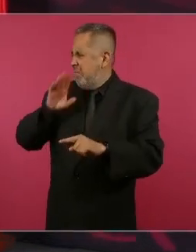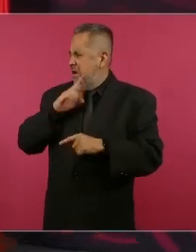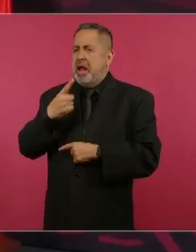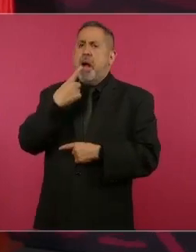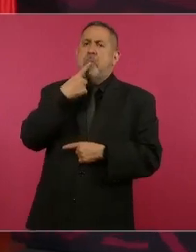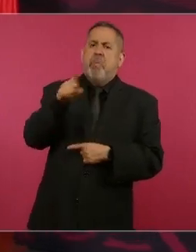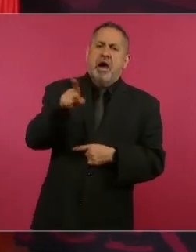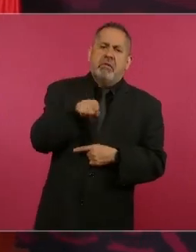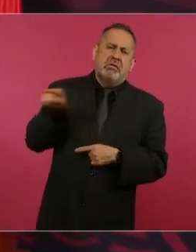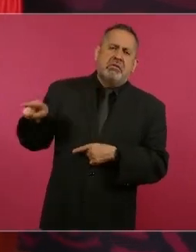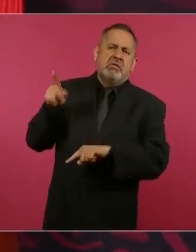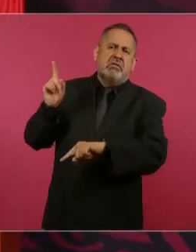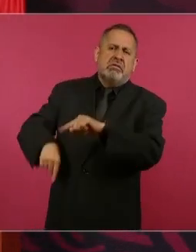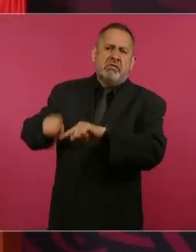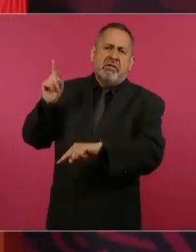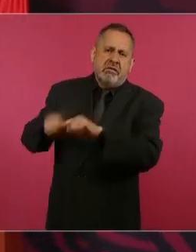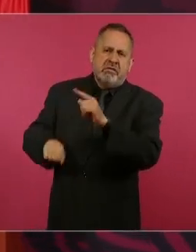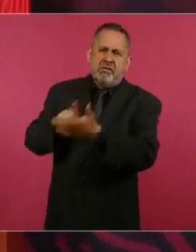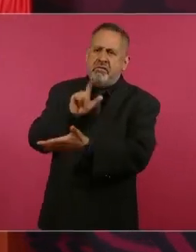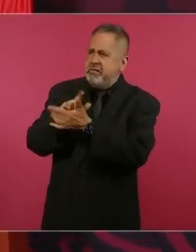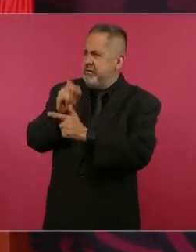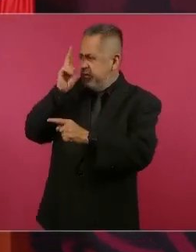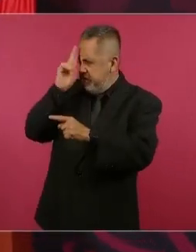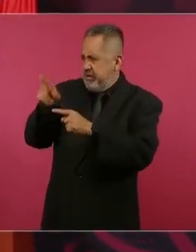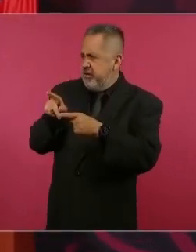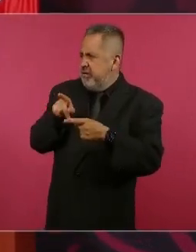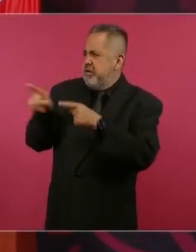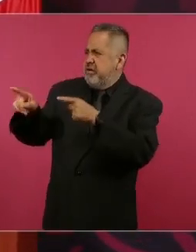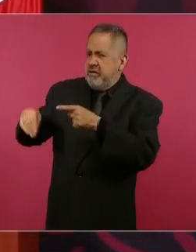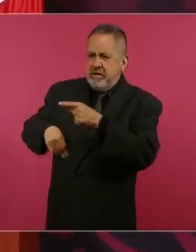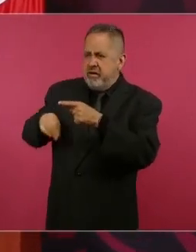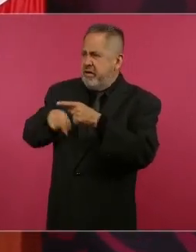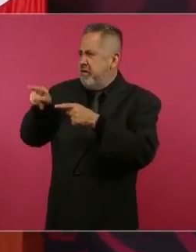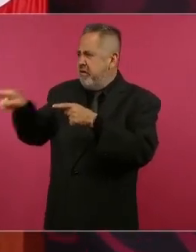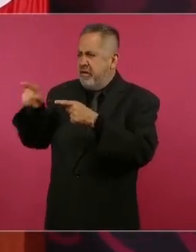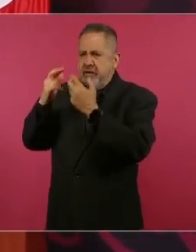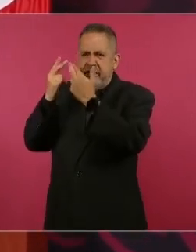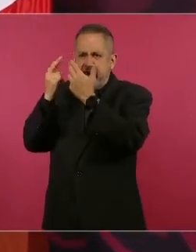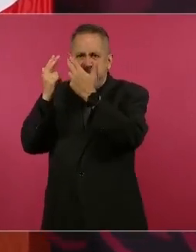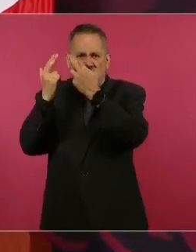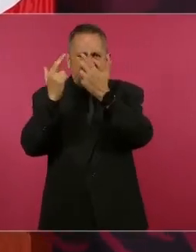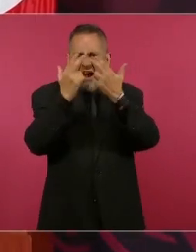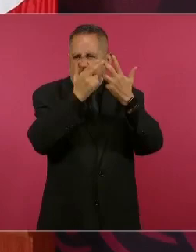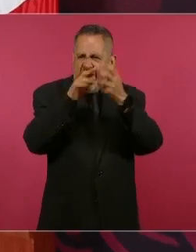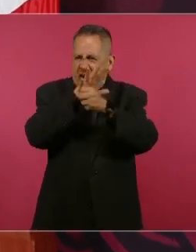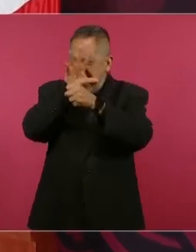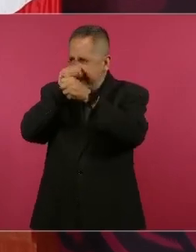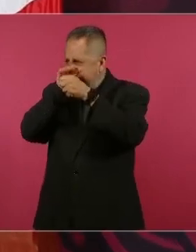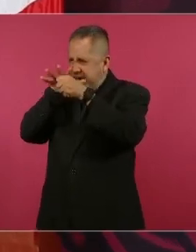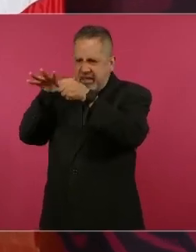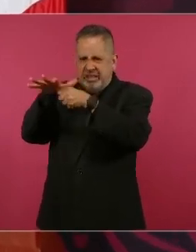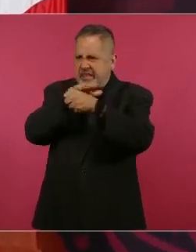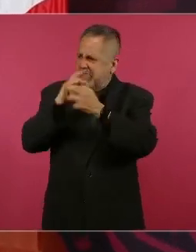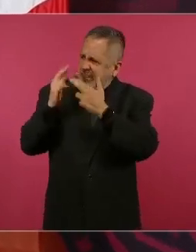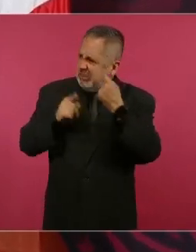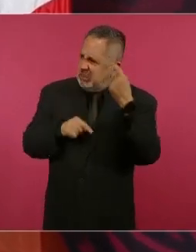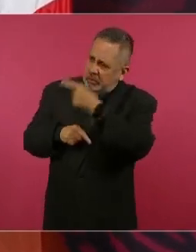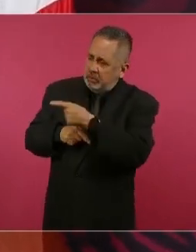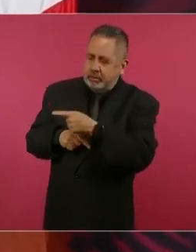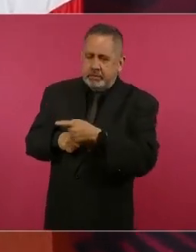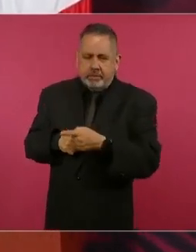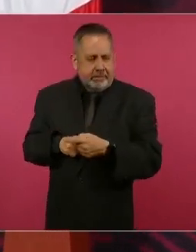a nos acusaron de la destrucción de la selva.